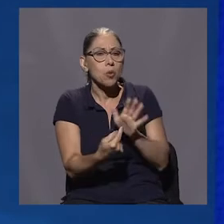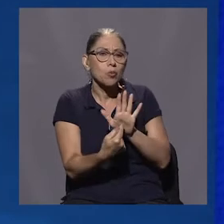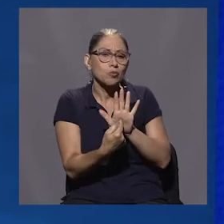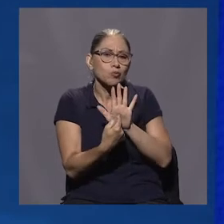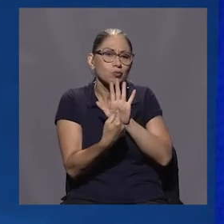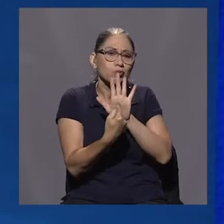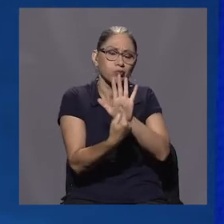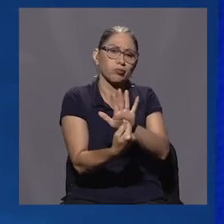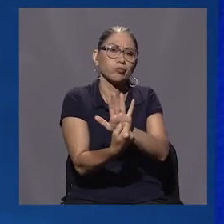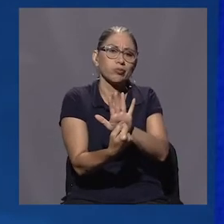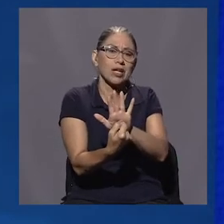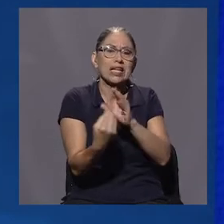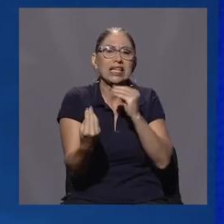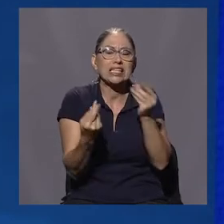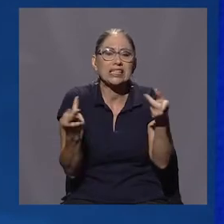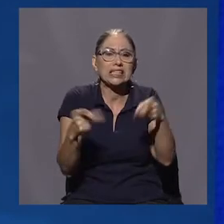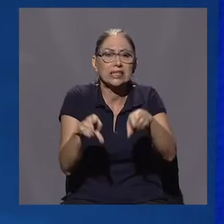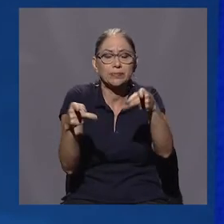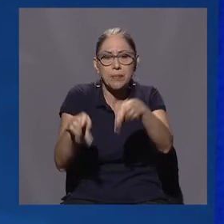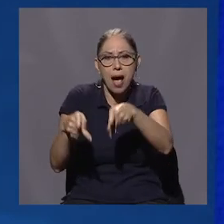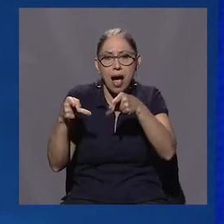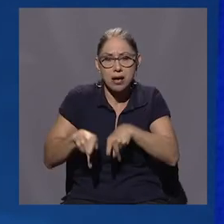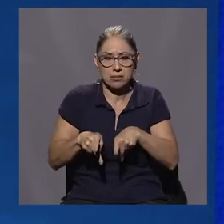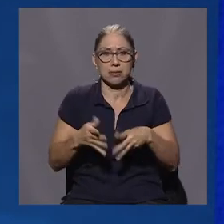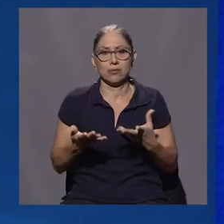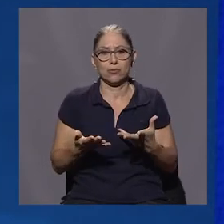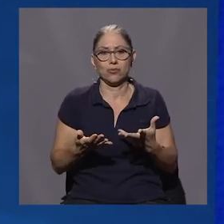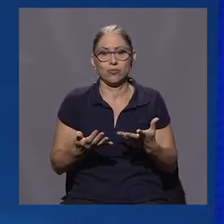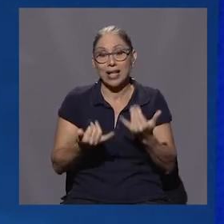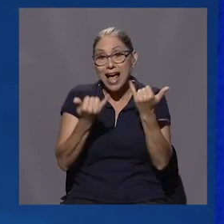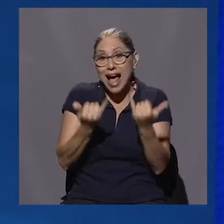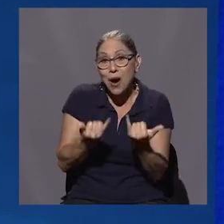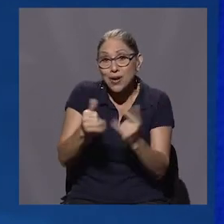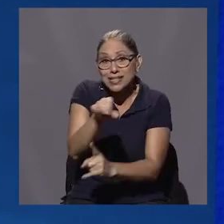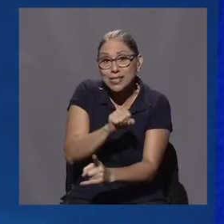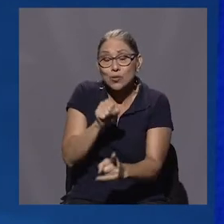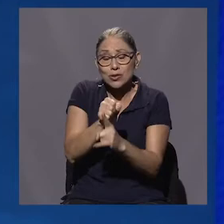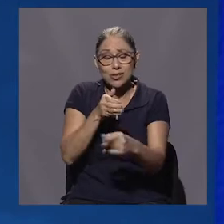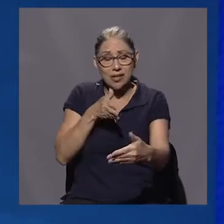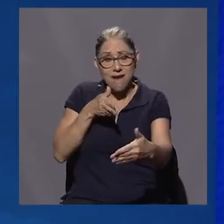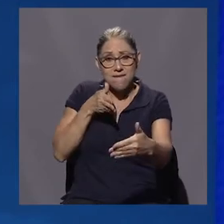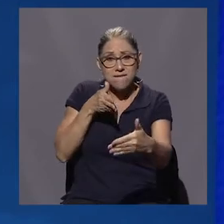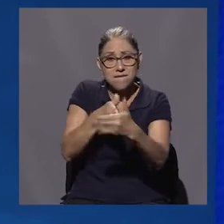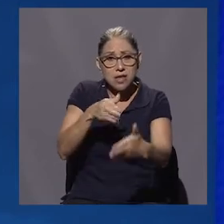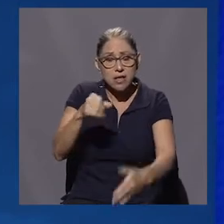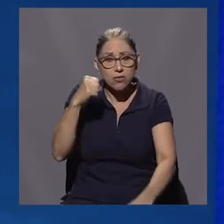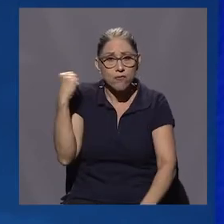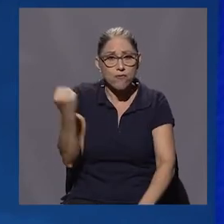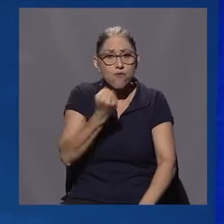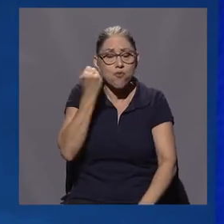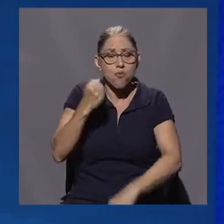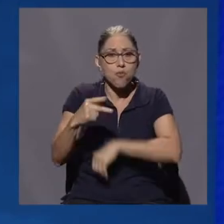recibe vientos que hoy por hoy tienen una afectación directa sobre nuestro país.